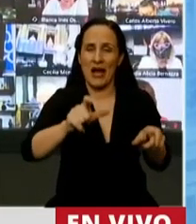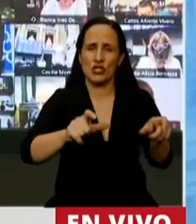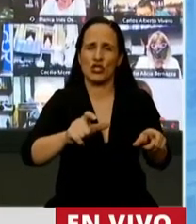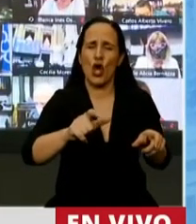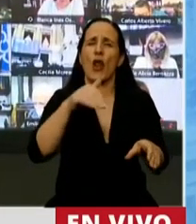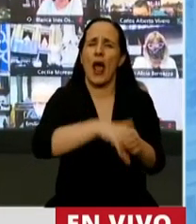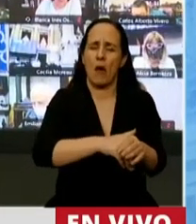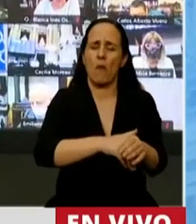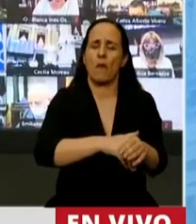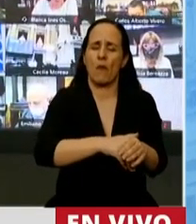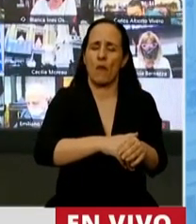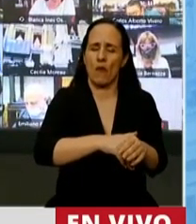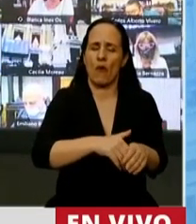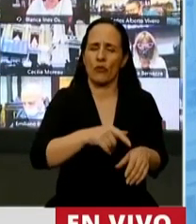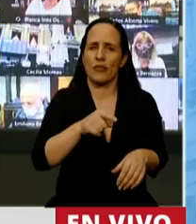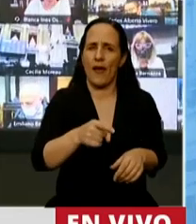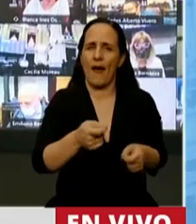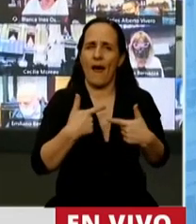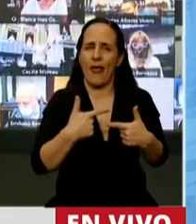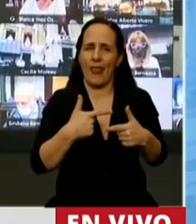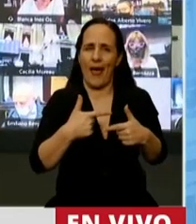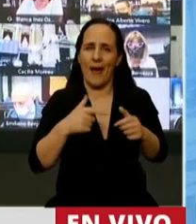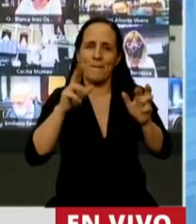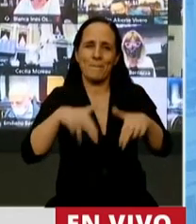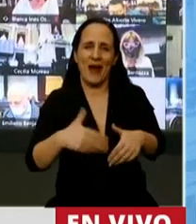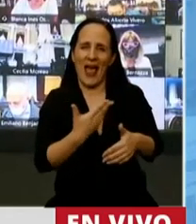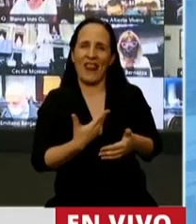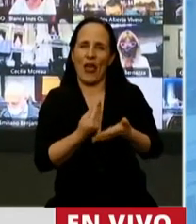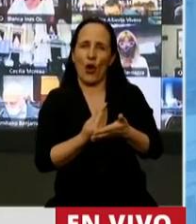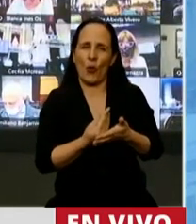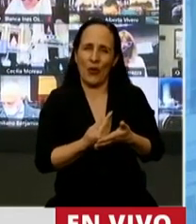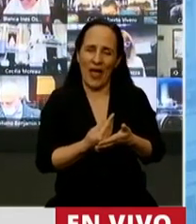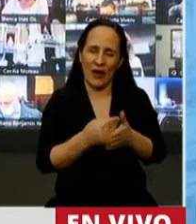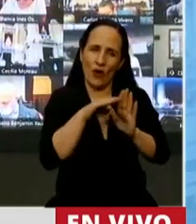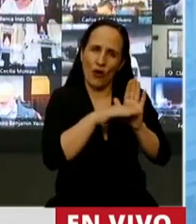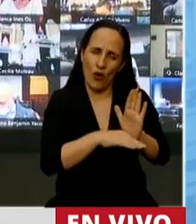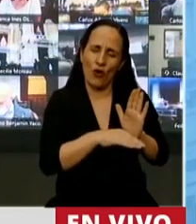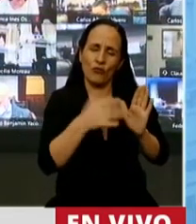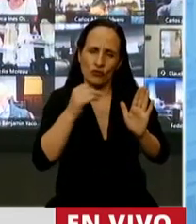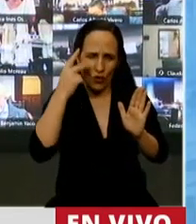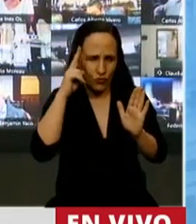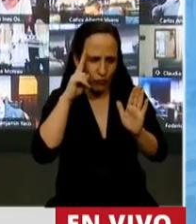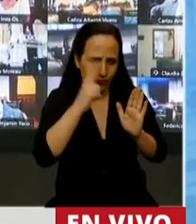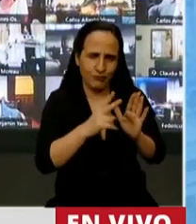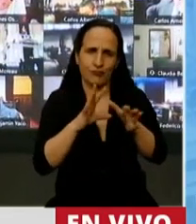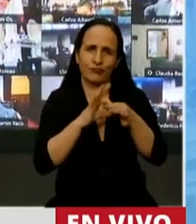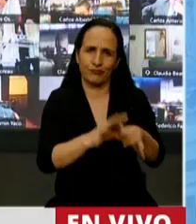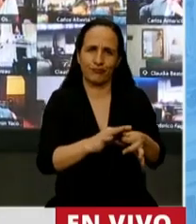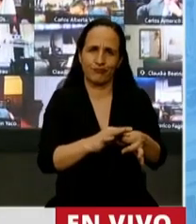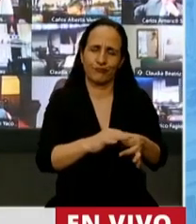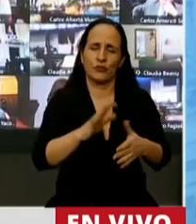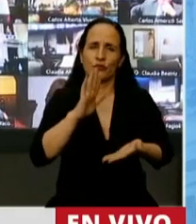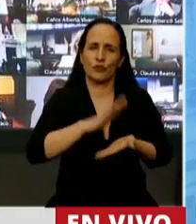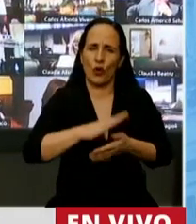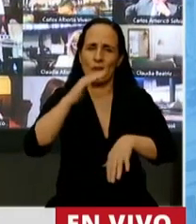nuestras convicciones y las hacemos carne en cada una de nuestras decisiones. Porque tenemos la responsabilidad de